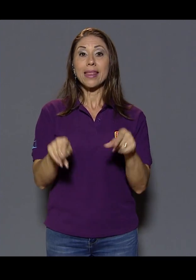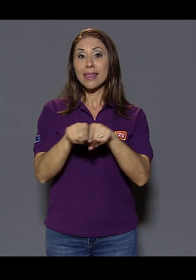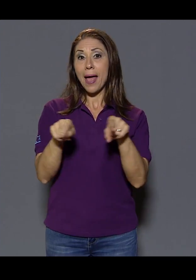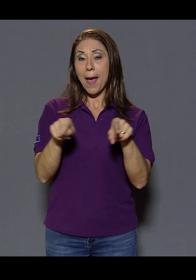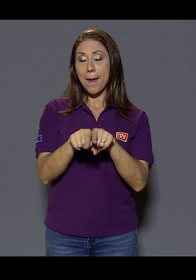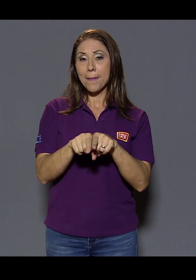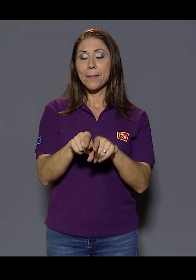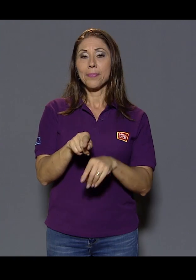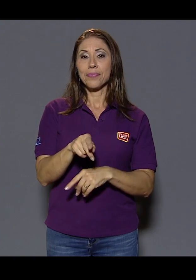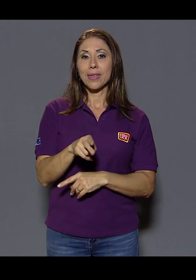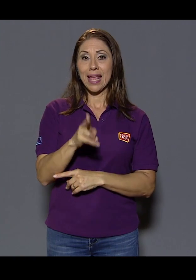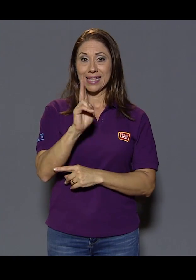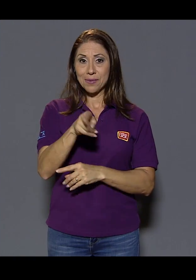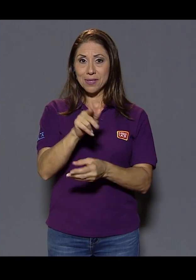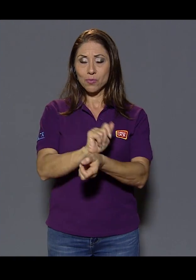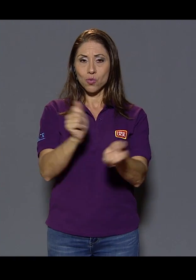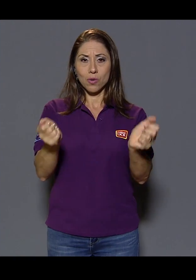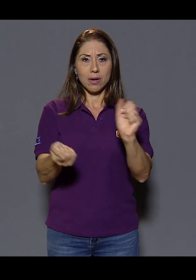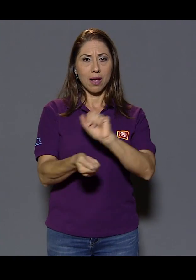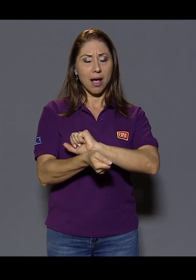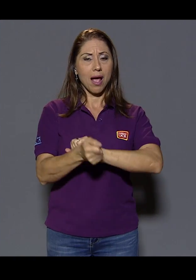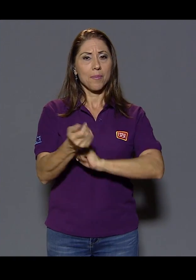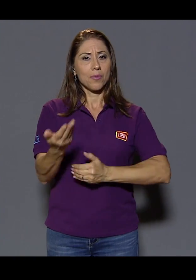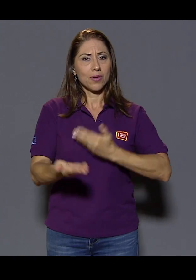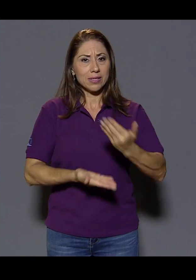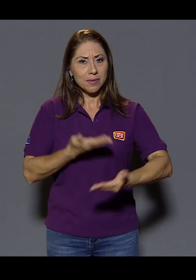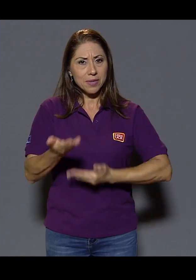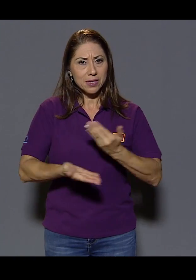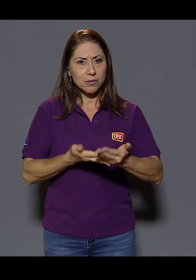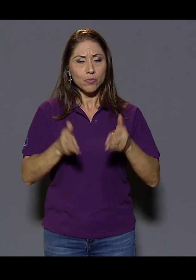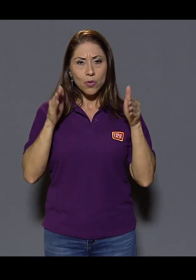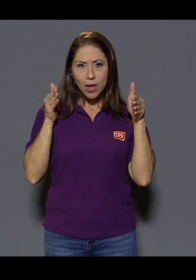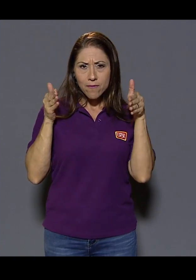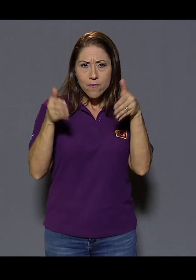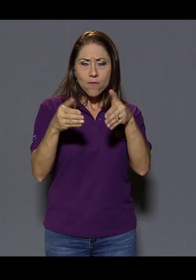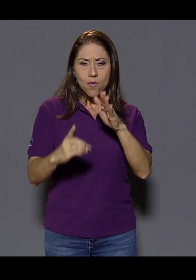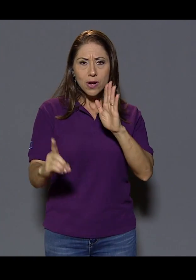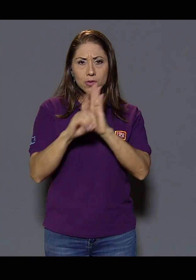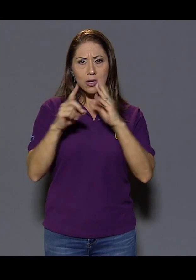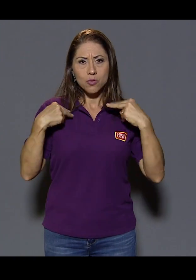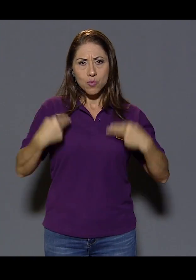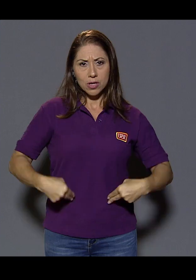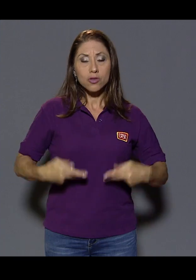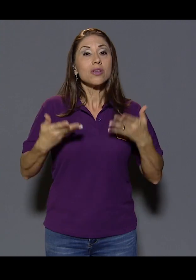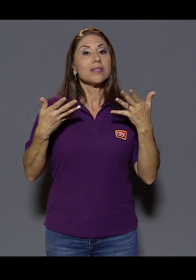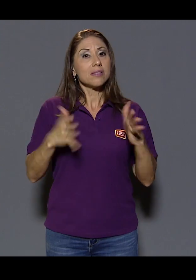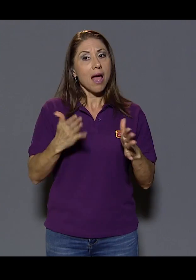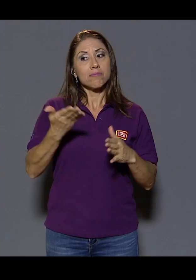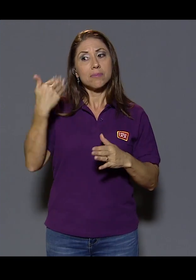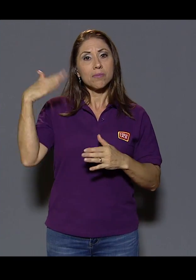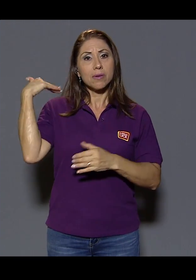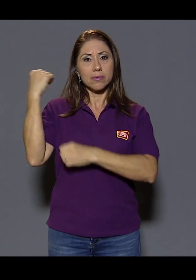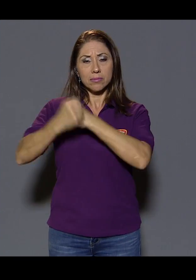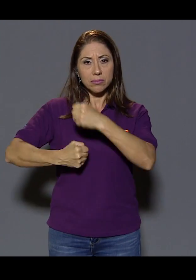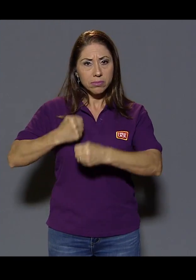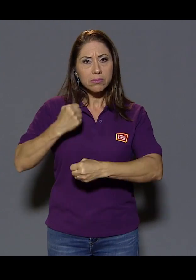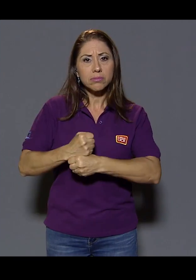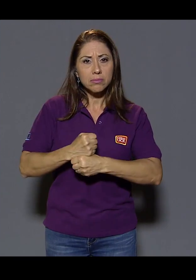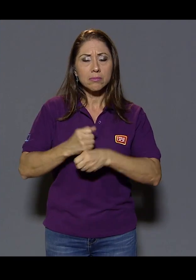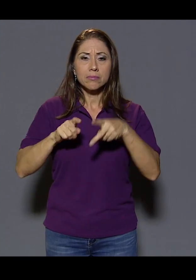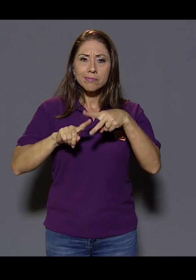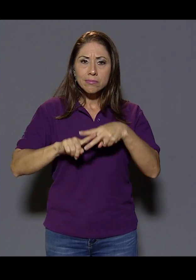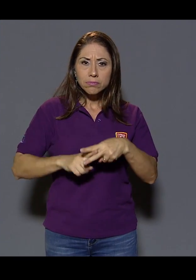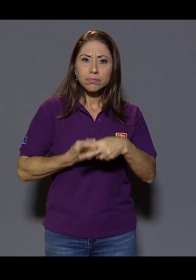hay este mismo cambio en la forma del servicio, en el enfoque hacia los derechos humanos. Desde hace ya algunos años se